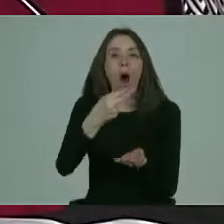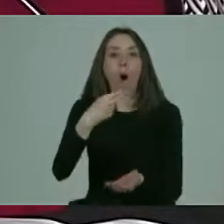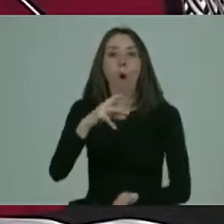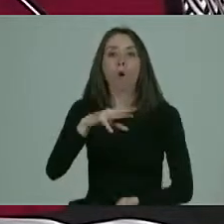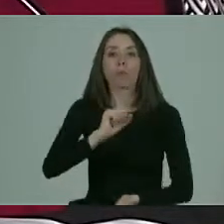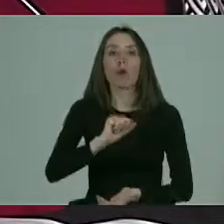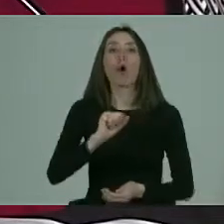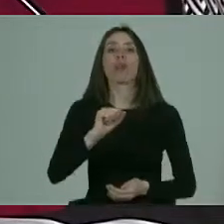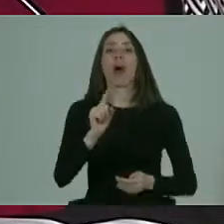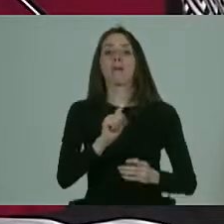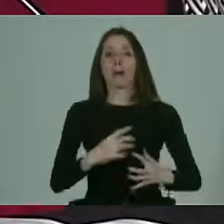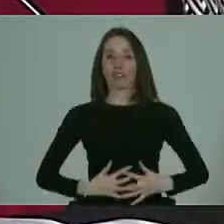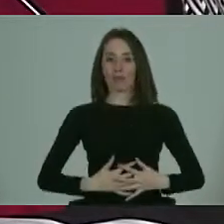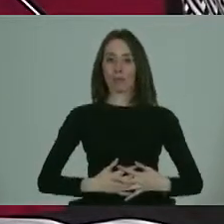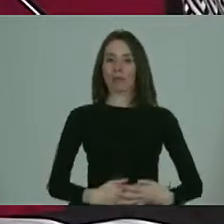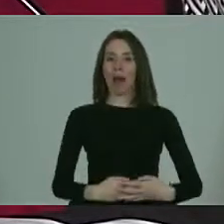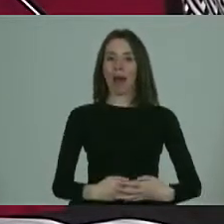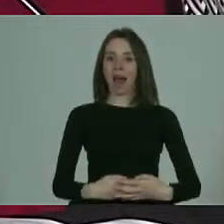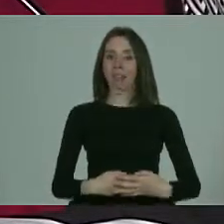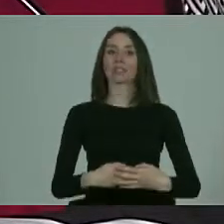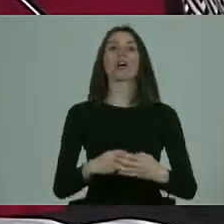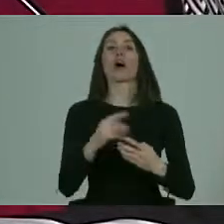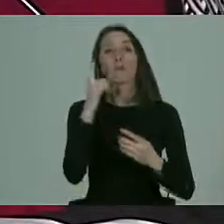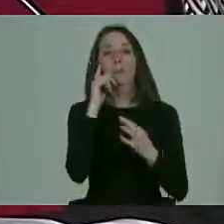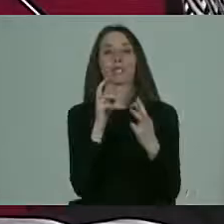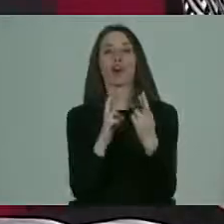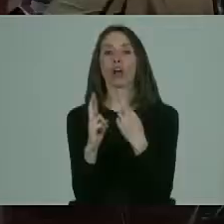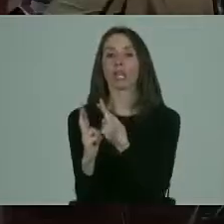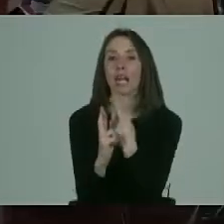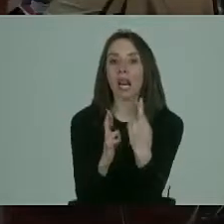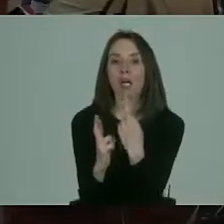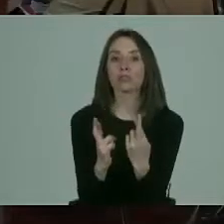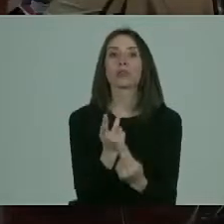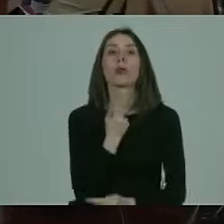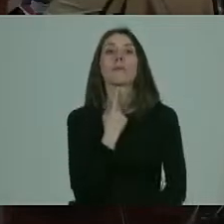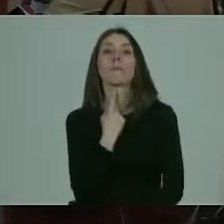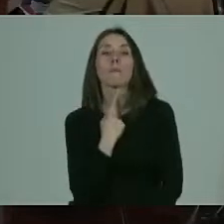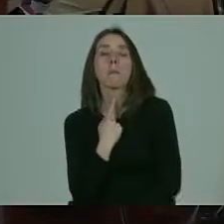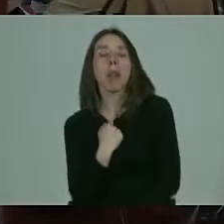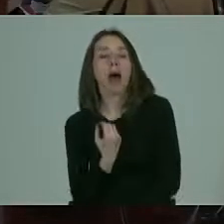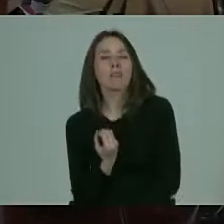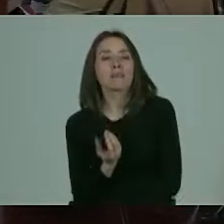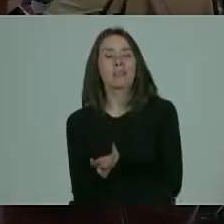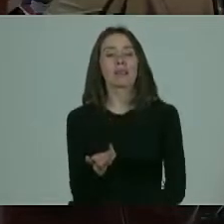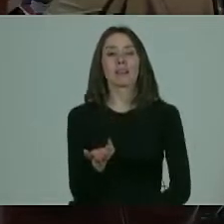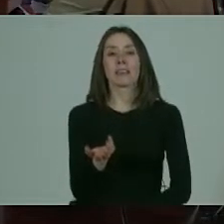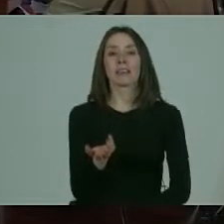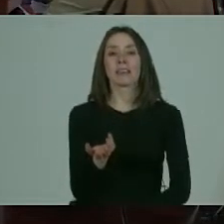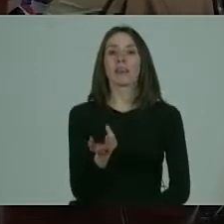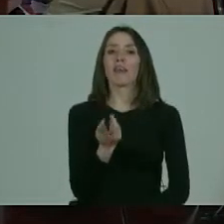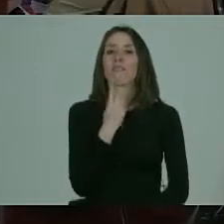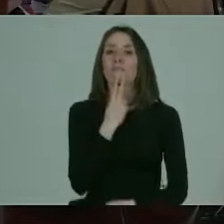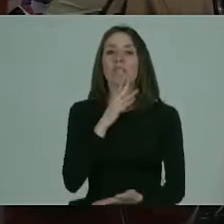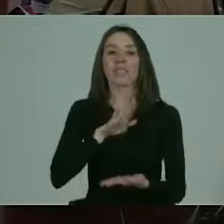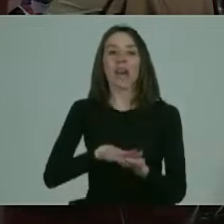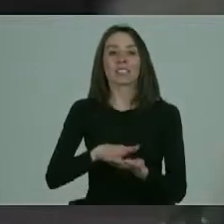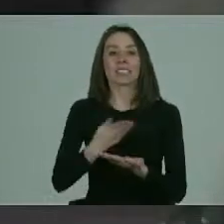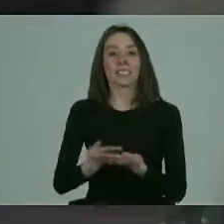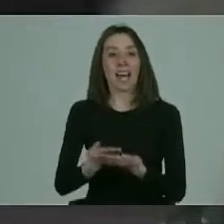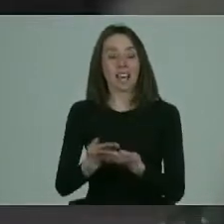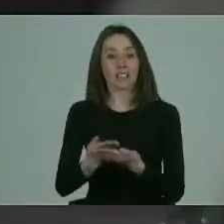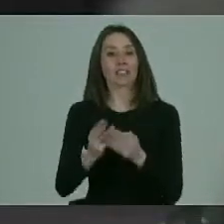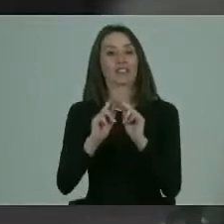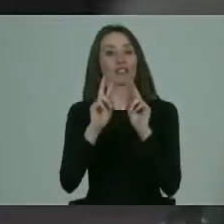pero en realidad todo lo que tiene que ver con la relación con el placer, con la vida saludable en